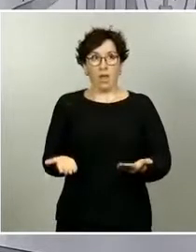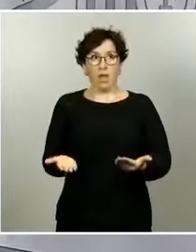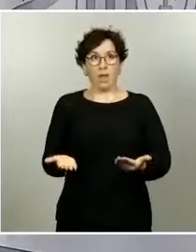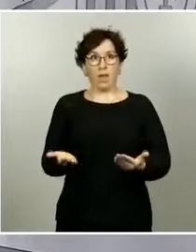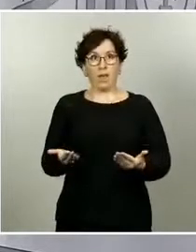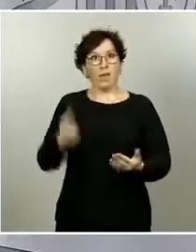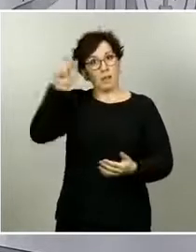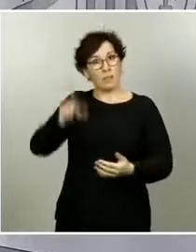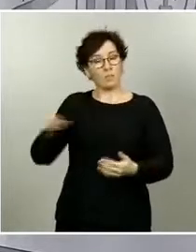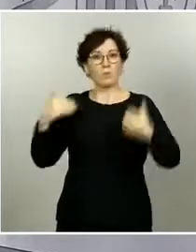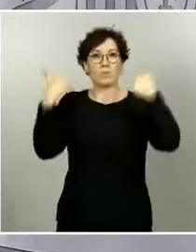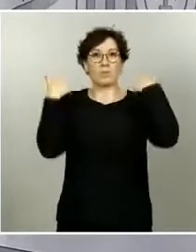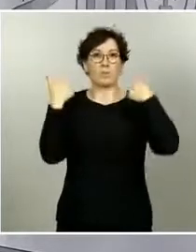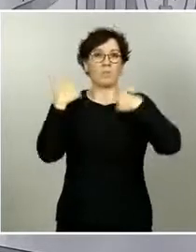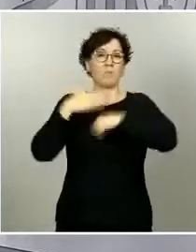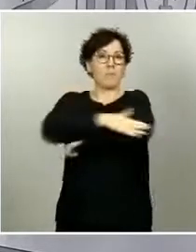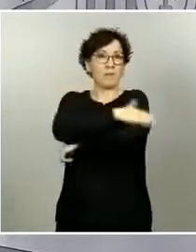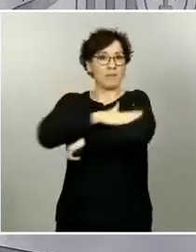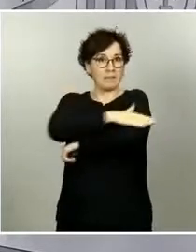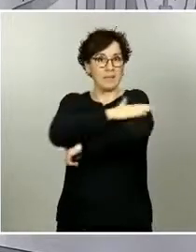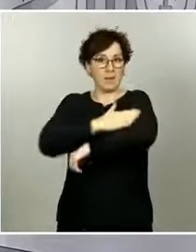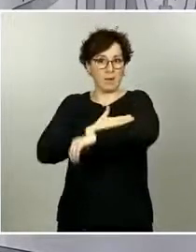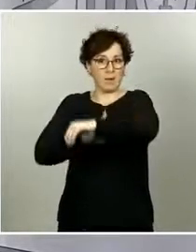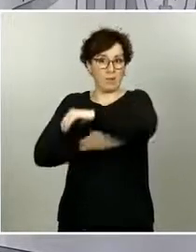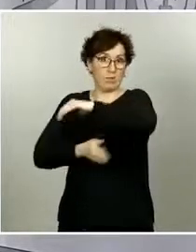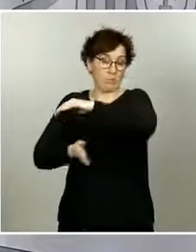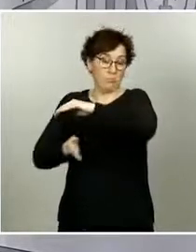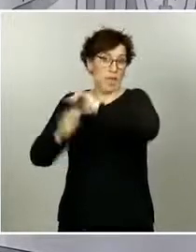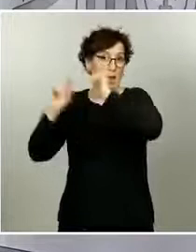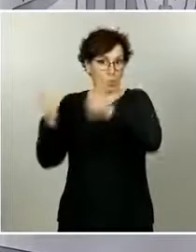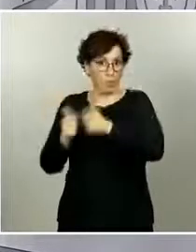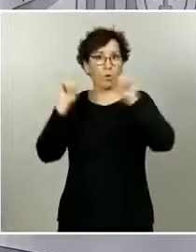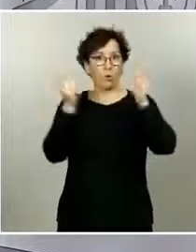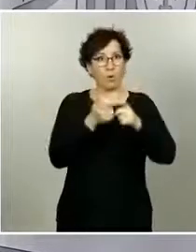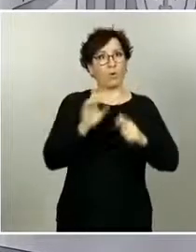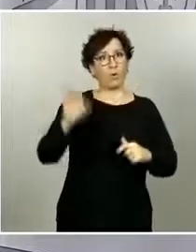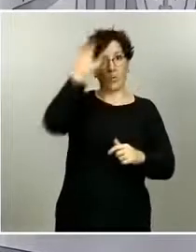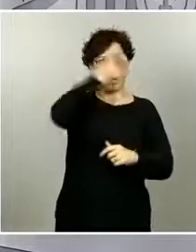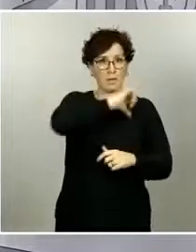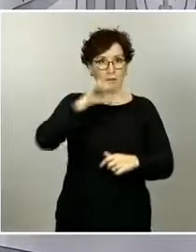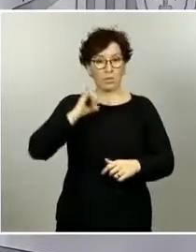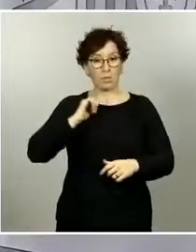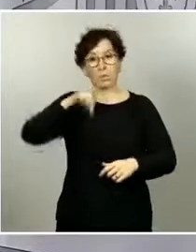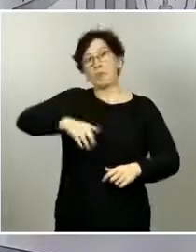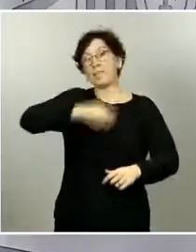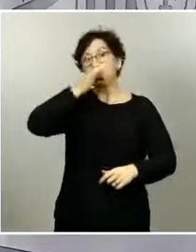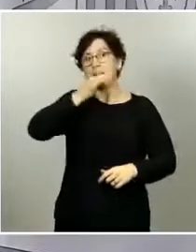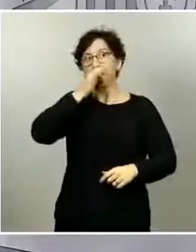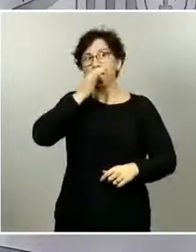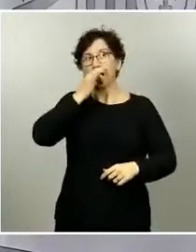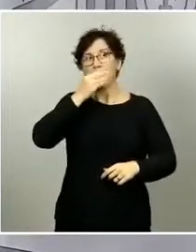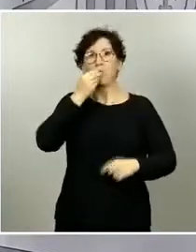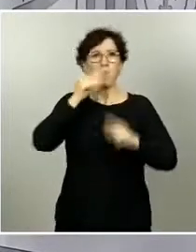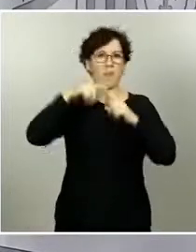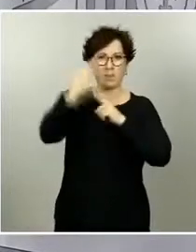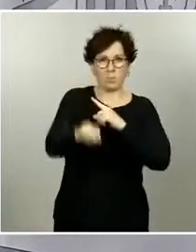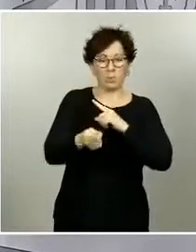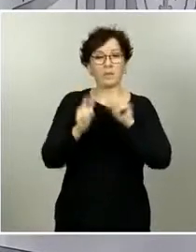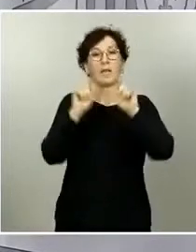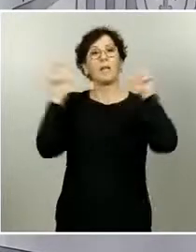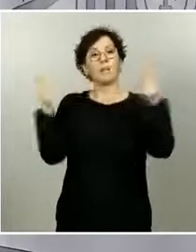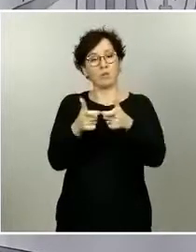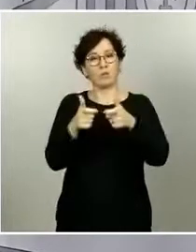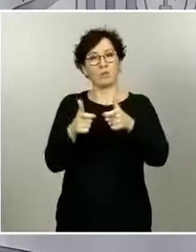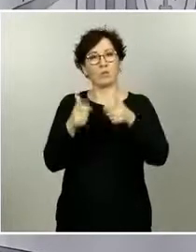cara a la opinión pública y a los medios de comunicación. Estamos en horas en las que los responsables del Ministerio van a mantener reuniones todavía con